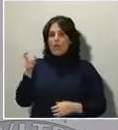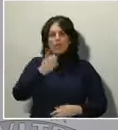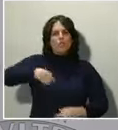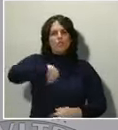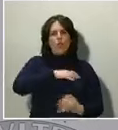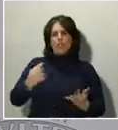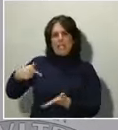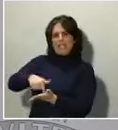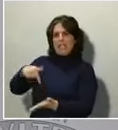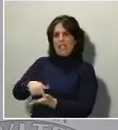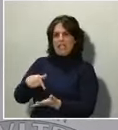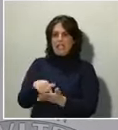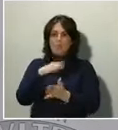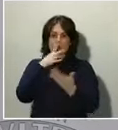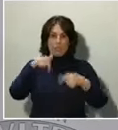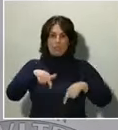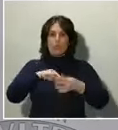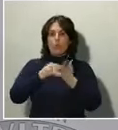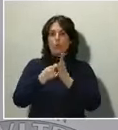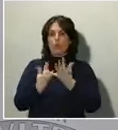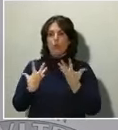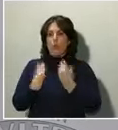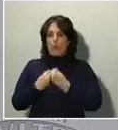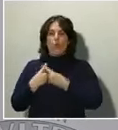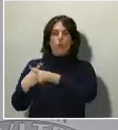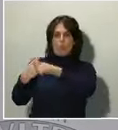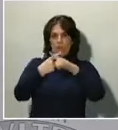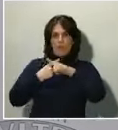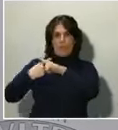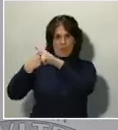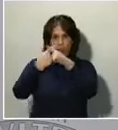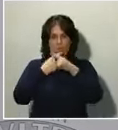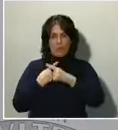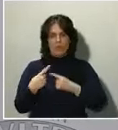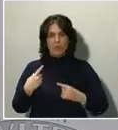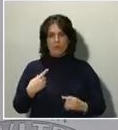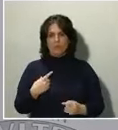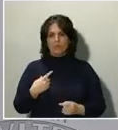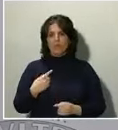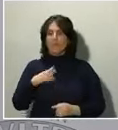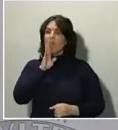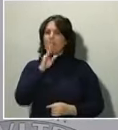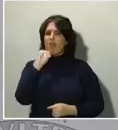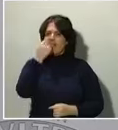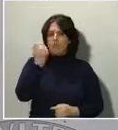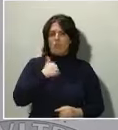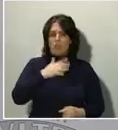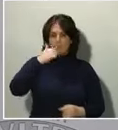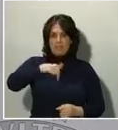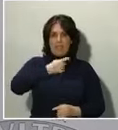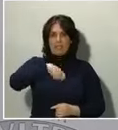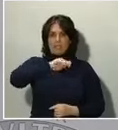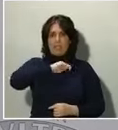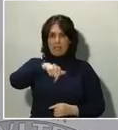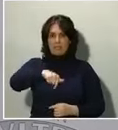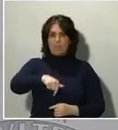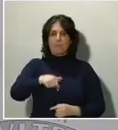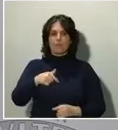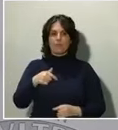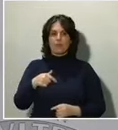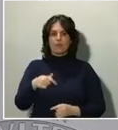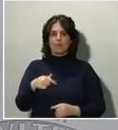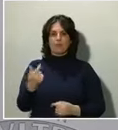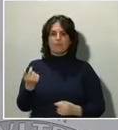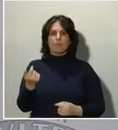es un proyecto compartido, el de la Unión Europea. Como he dicho antes, a nivel de España, este virus no obedece, no se frena por